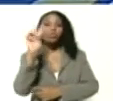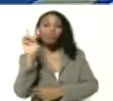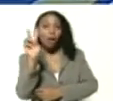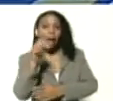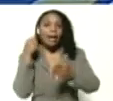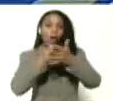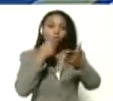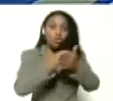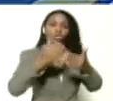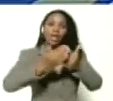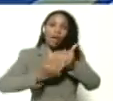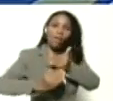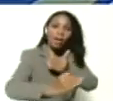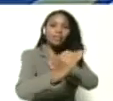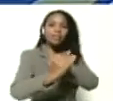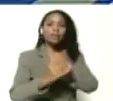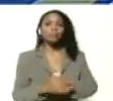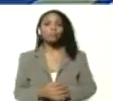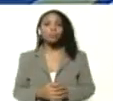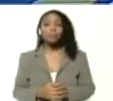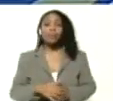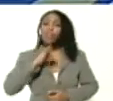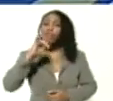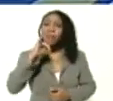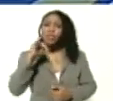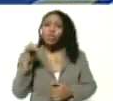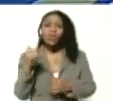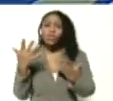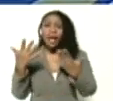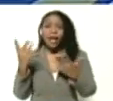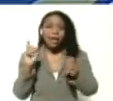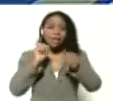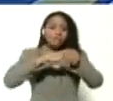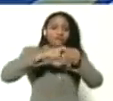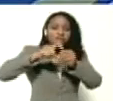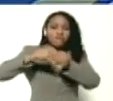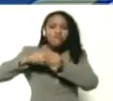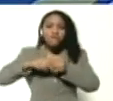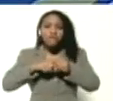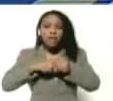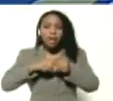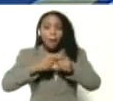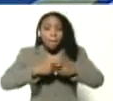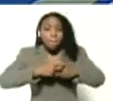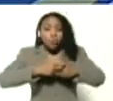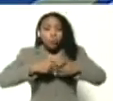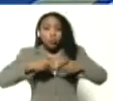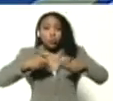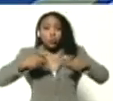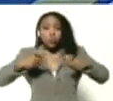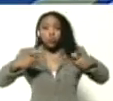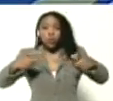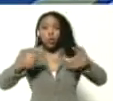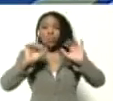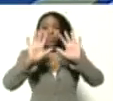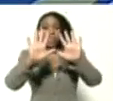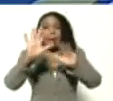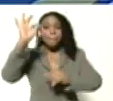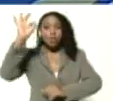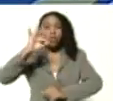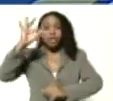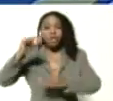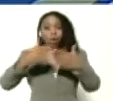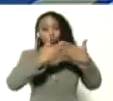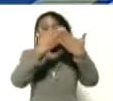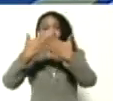Venezuela que avanza. El dato de escolarización aumentó el 10% de los